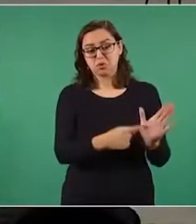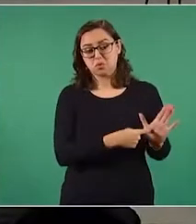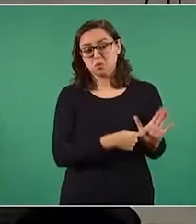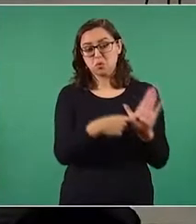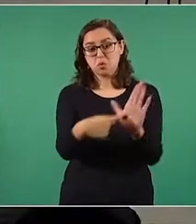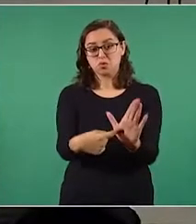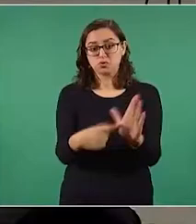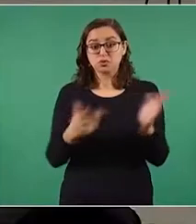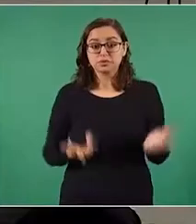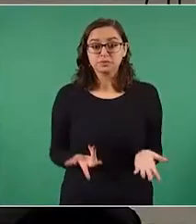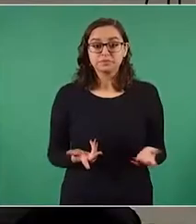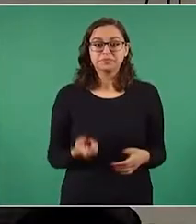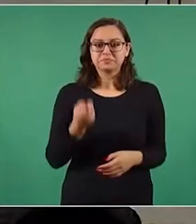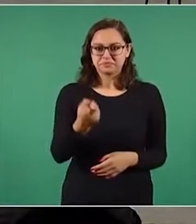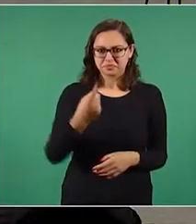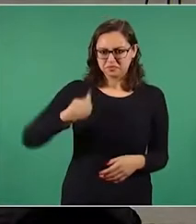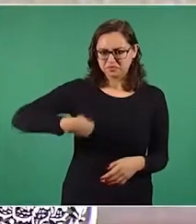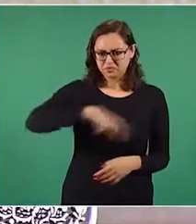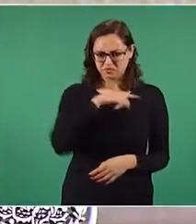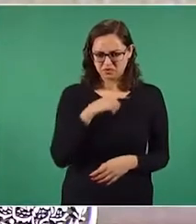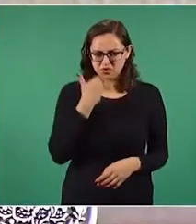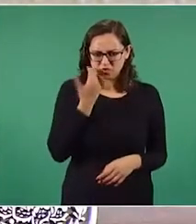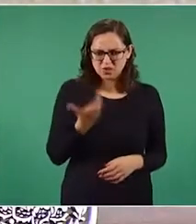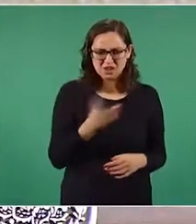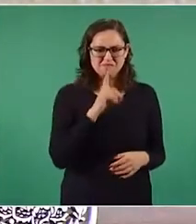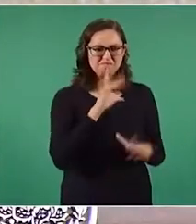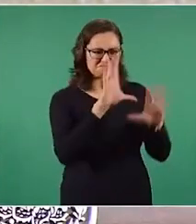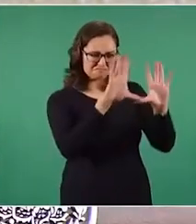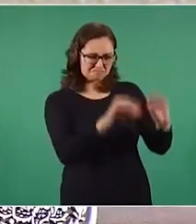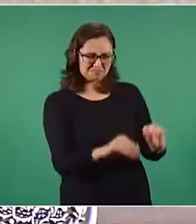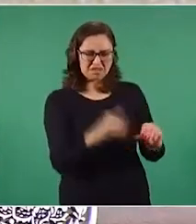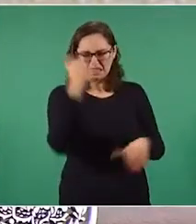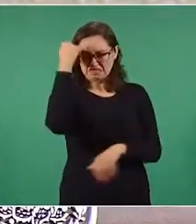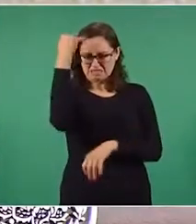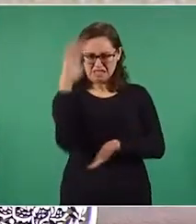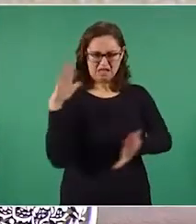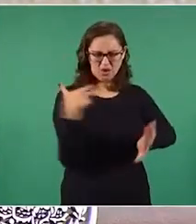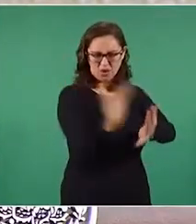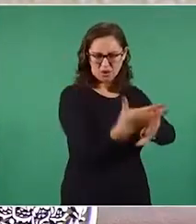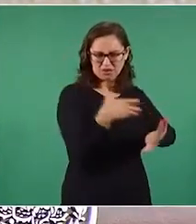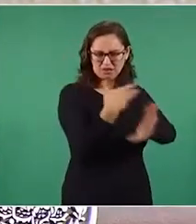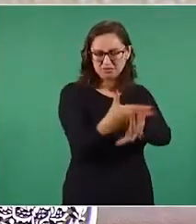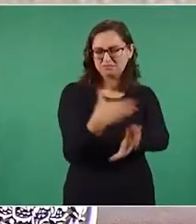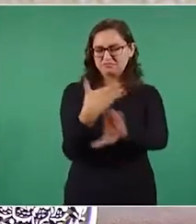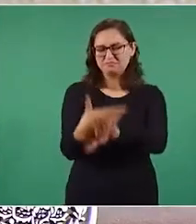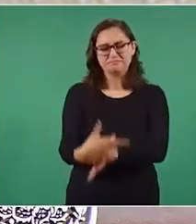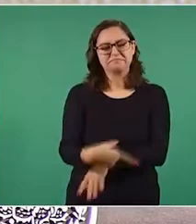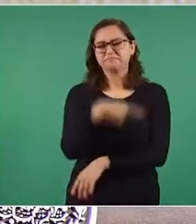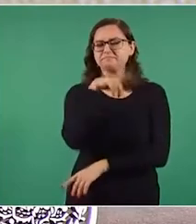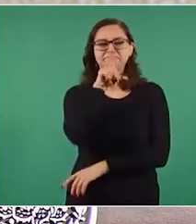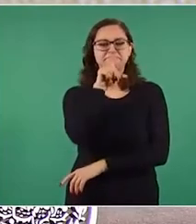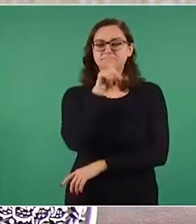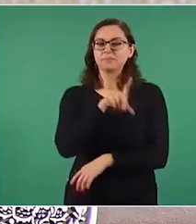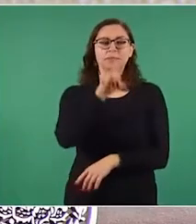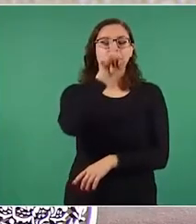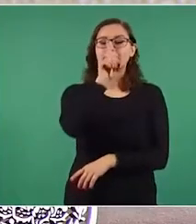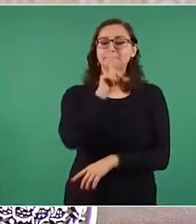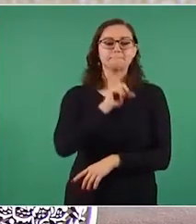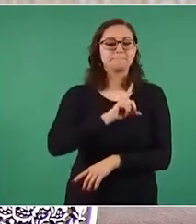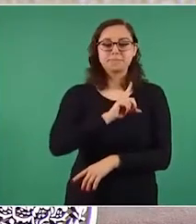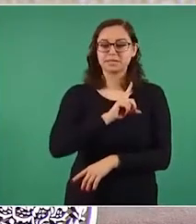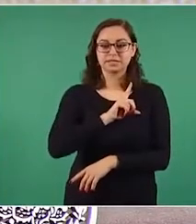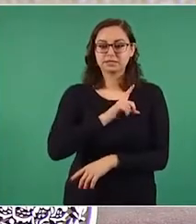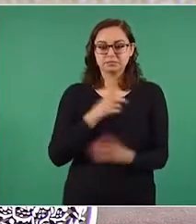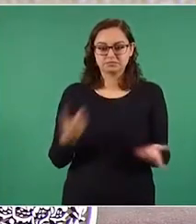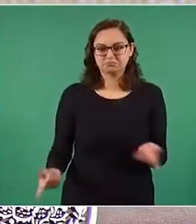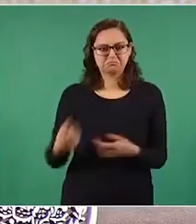señalan de pretender censurar o estigmatizar a comunicadores y periodistas. Pero eso no es verdad, aquí